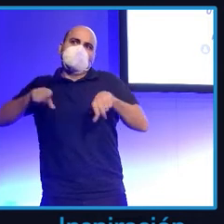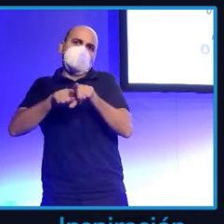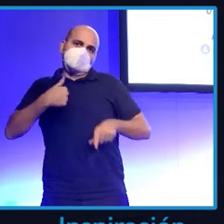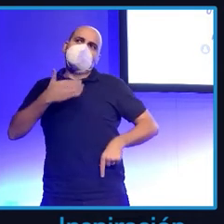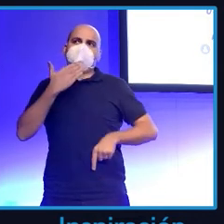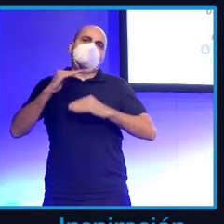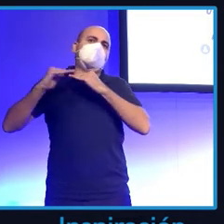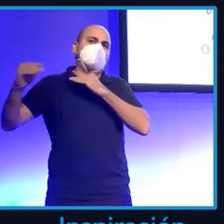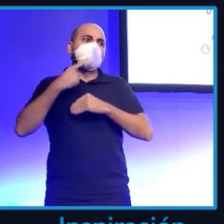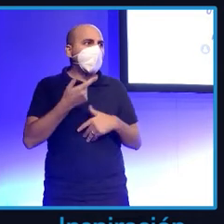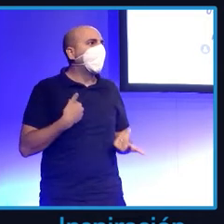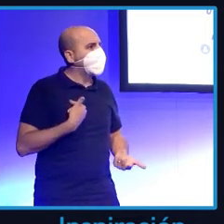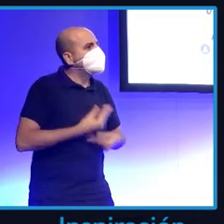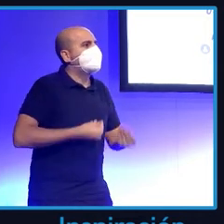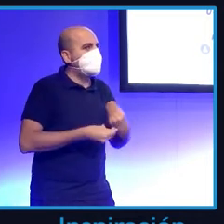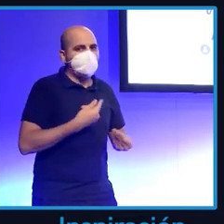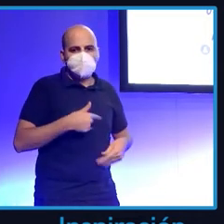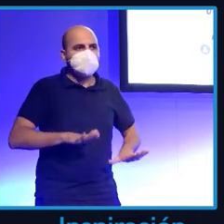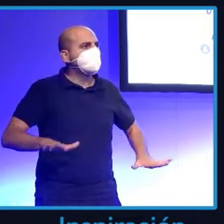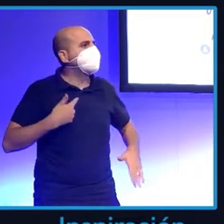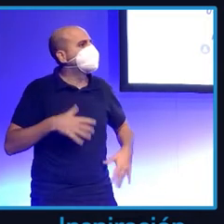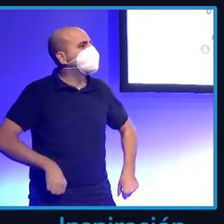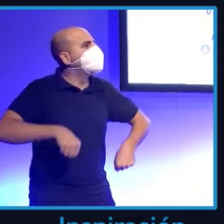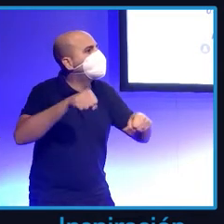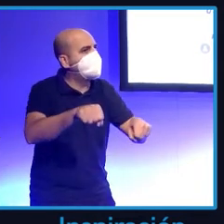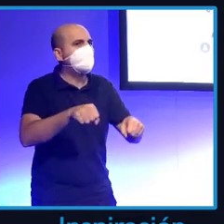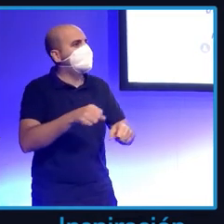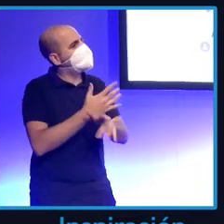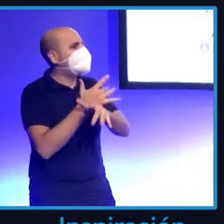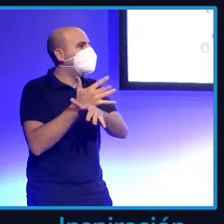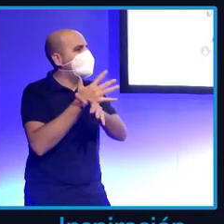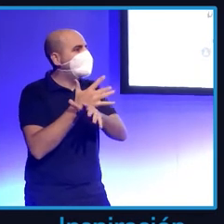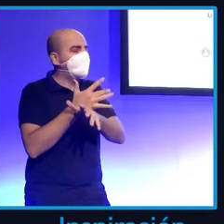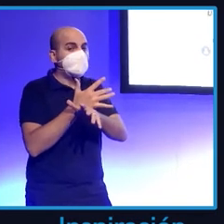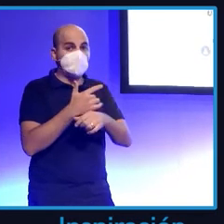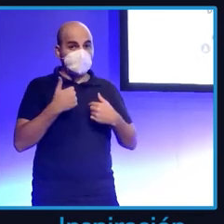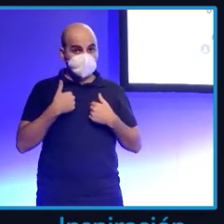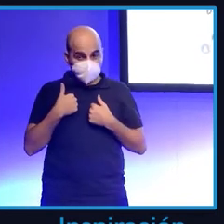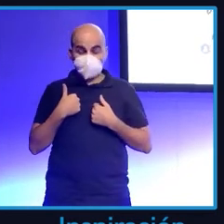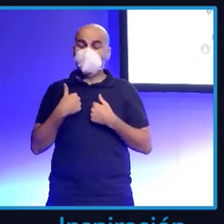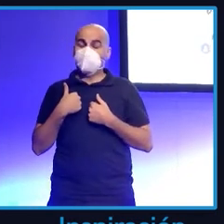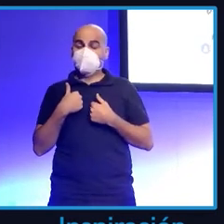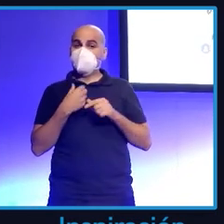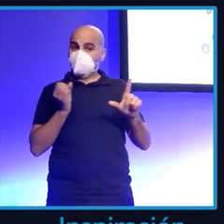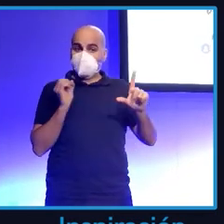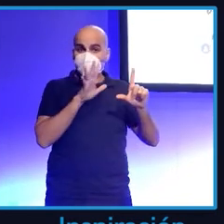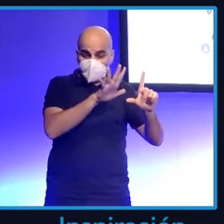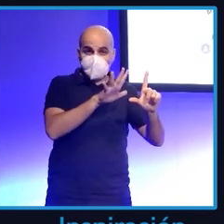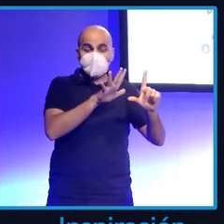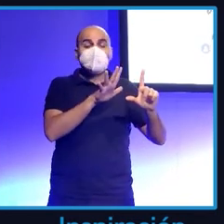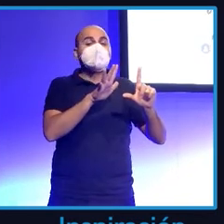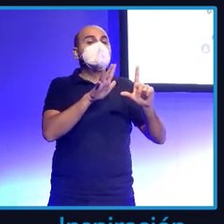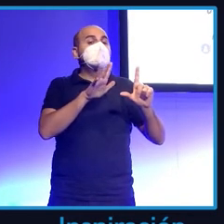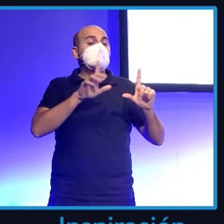¿qué hacemos con los niños? ¿Llamos al parque de bolas? Bueno, yo hice esa infografía con Arantxa Castaño, la periodista que trabaja conmigo. Y